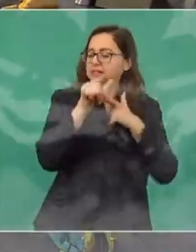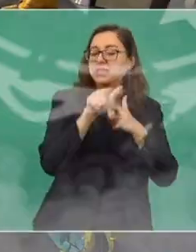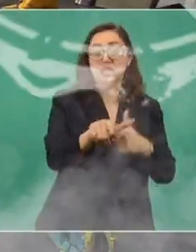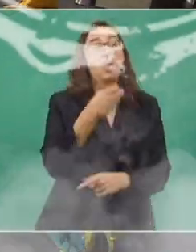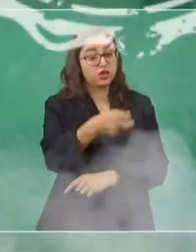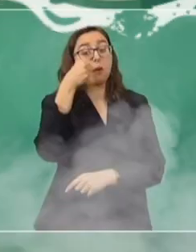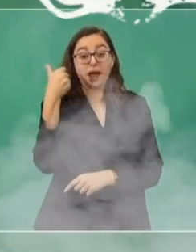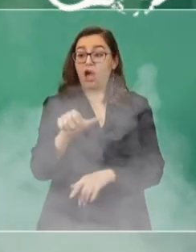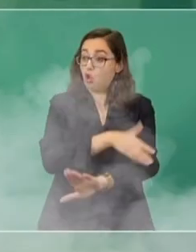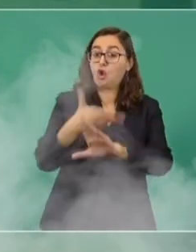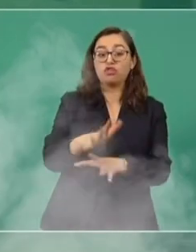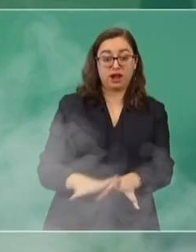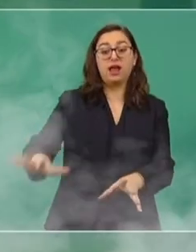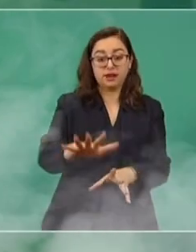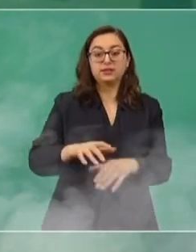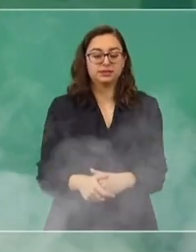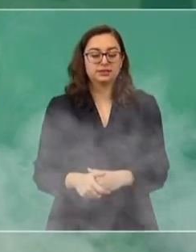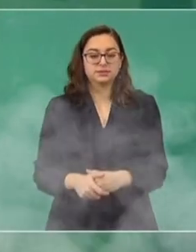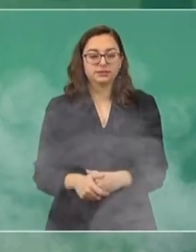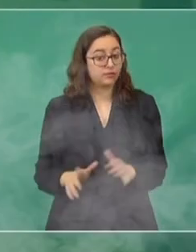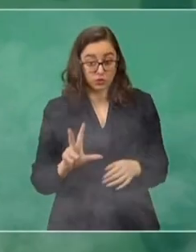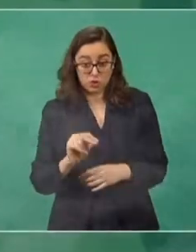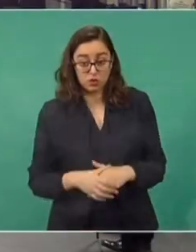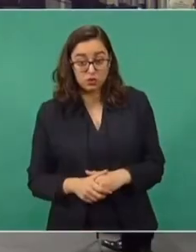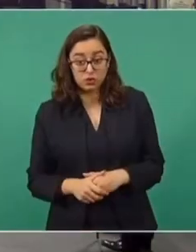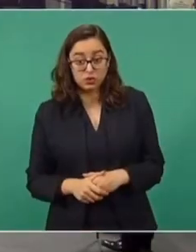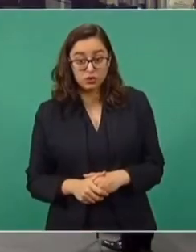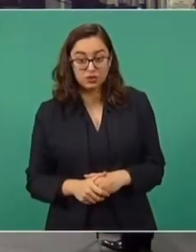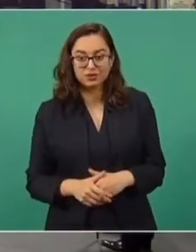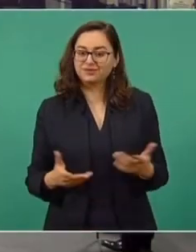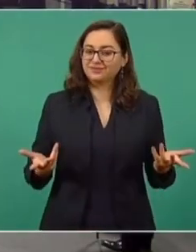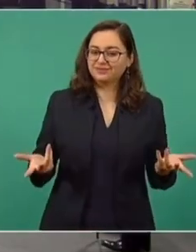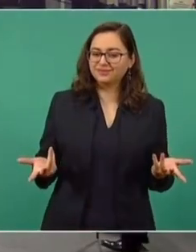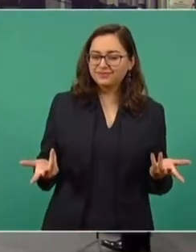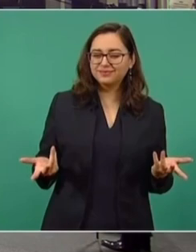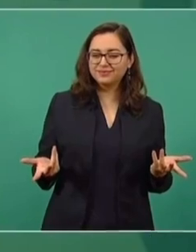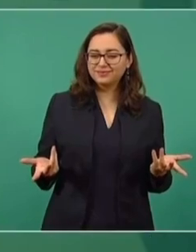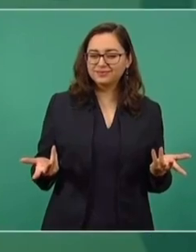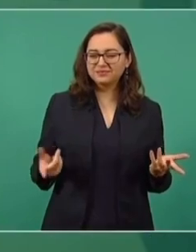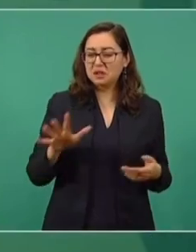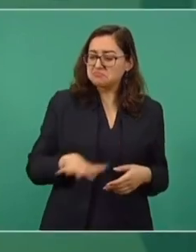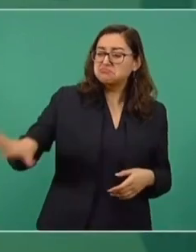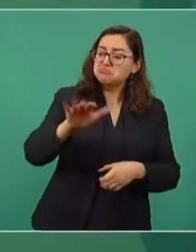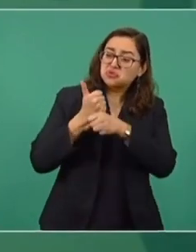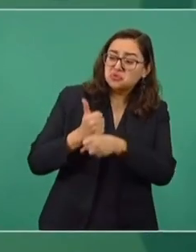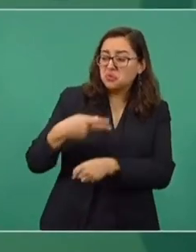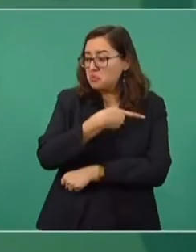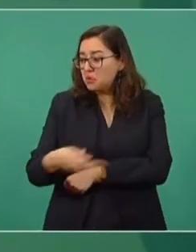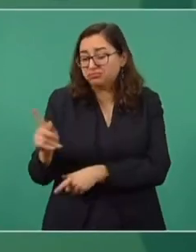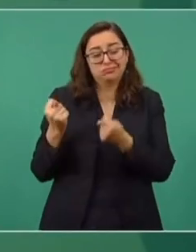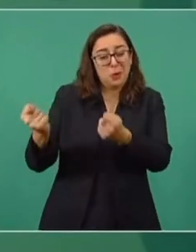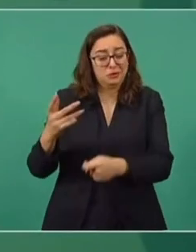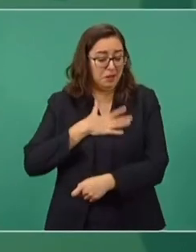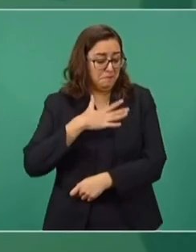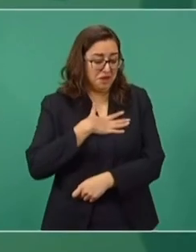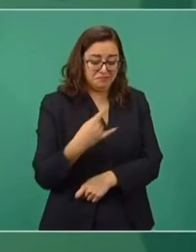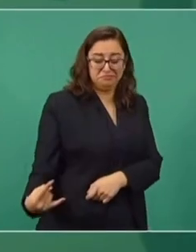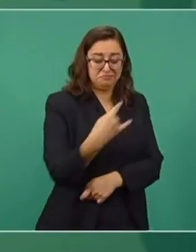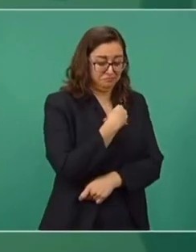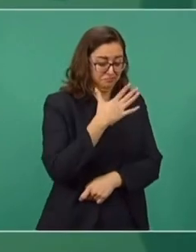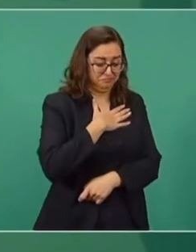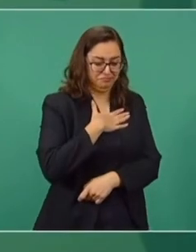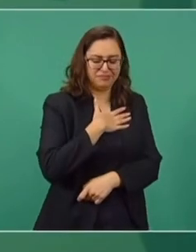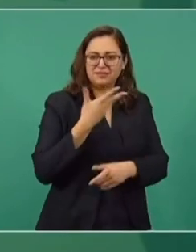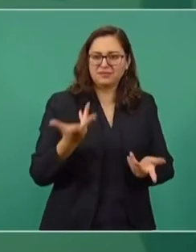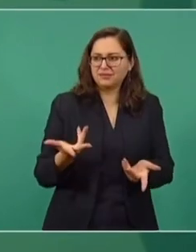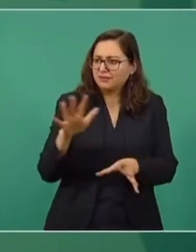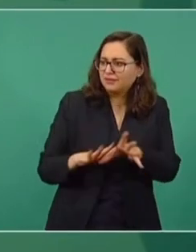Porque eso es pecado social. ¿O no? Entonces, darle la espalda al que sufre, nada más estar pensando en uno, ¿y dónde